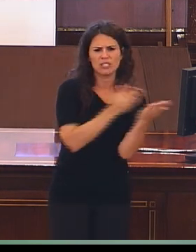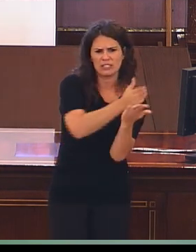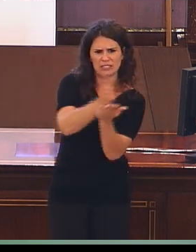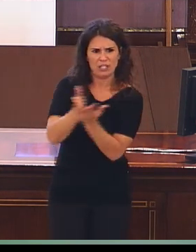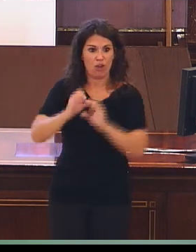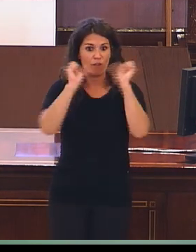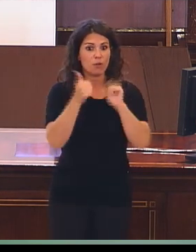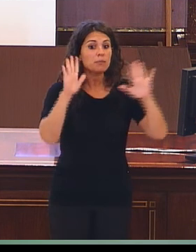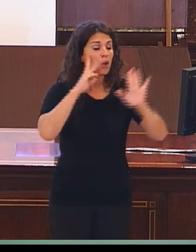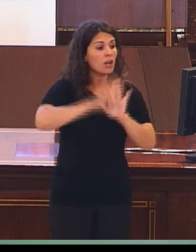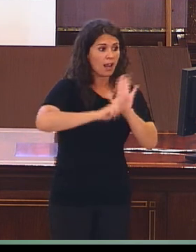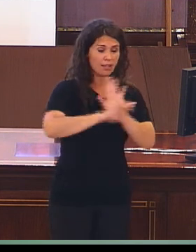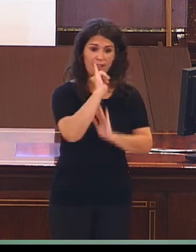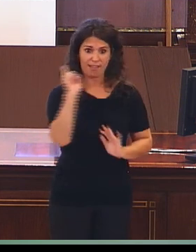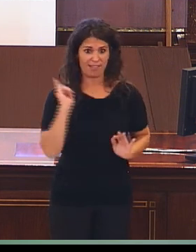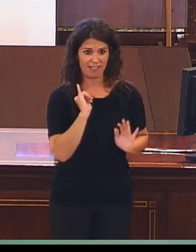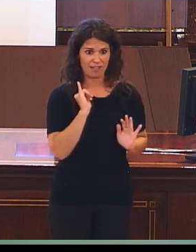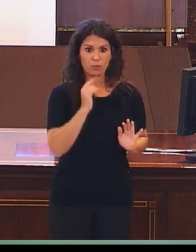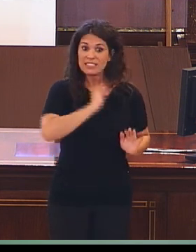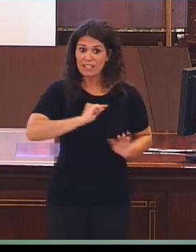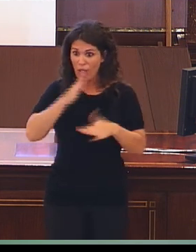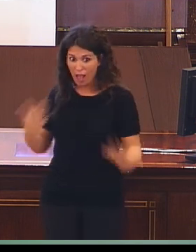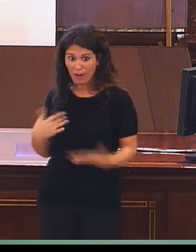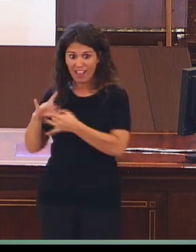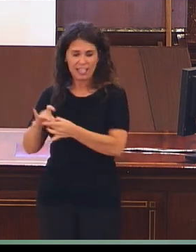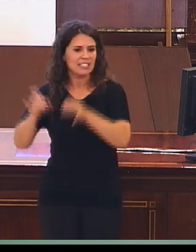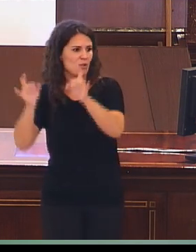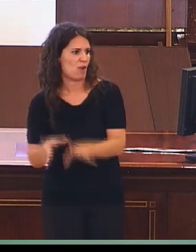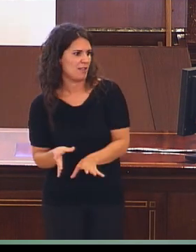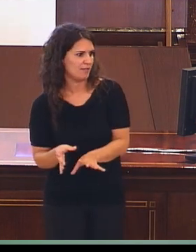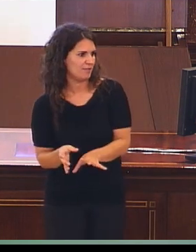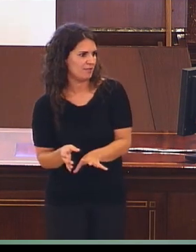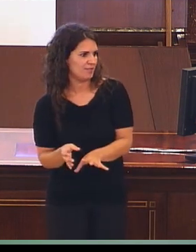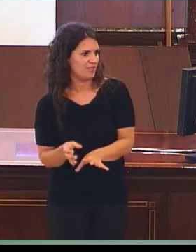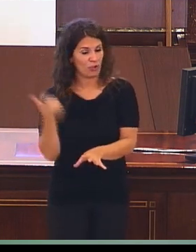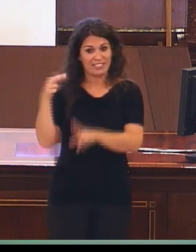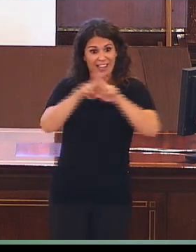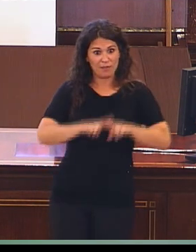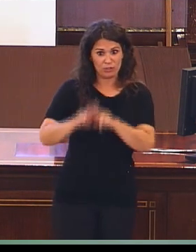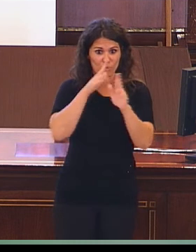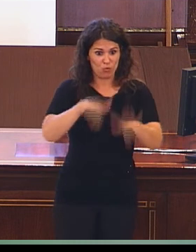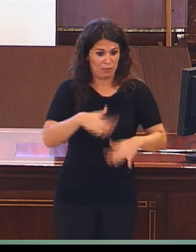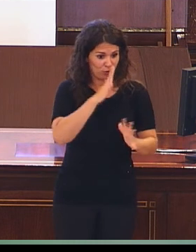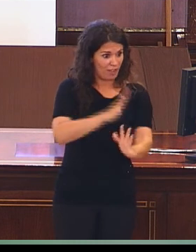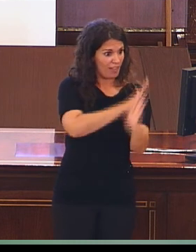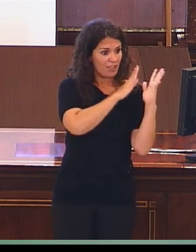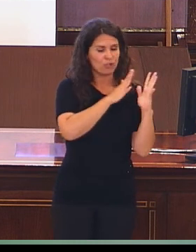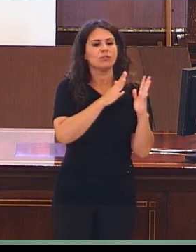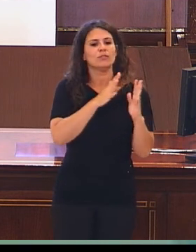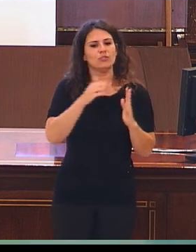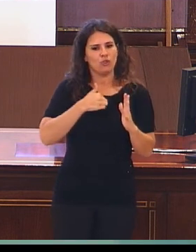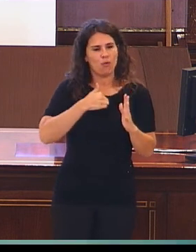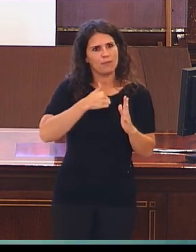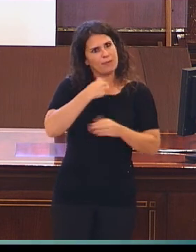respetar una serie de reglas. Y esas son las reglas que voy a explicar que he respetado para hacer esta revisión. Bueno, pues, la